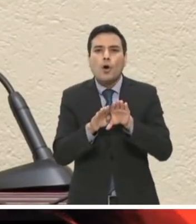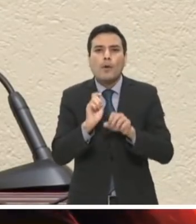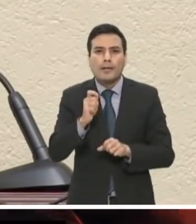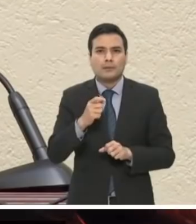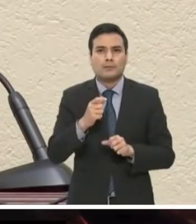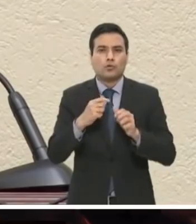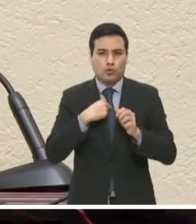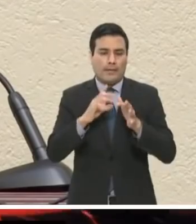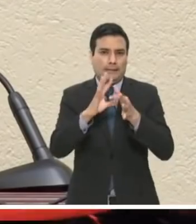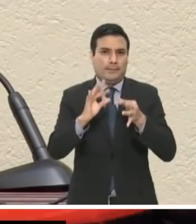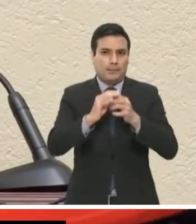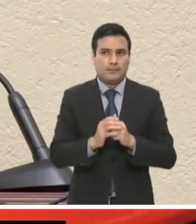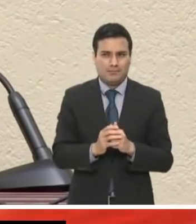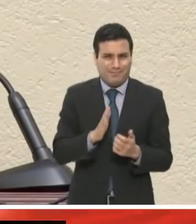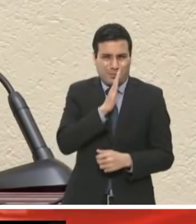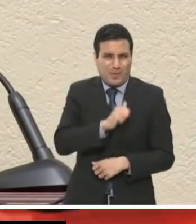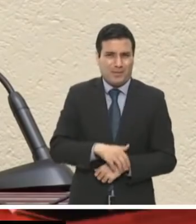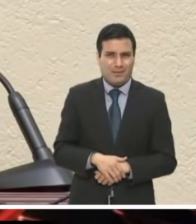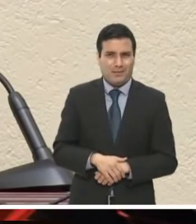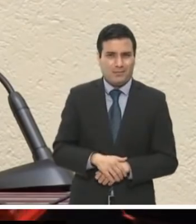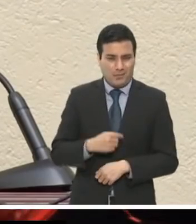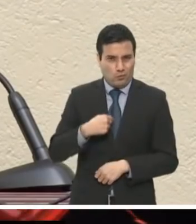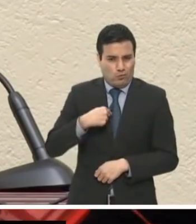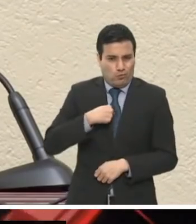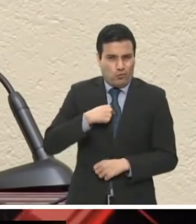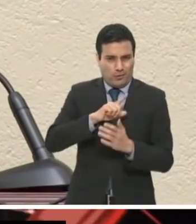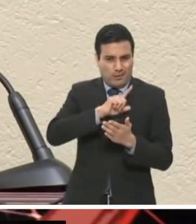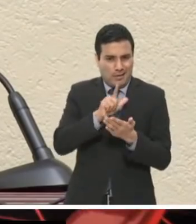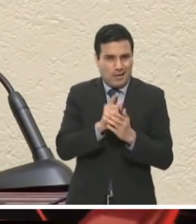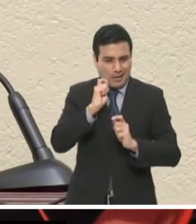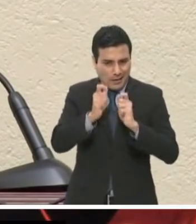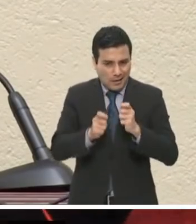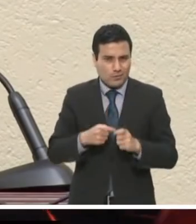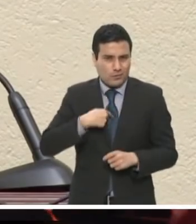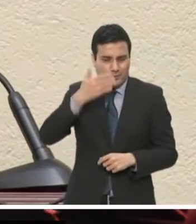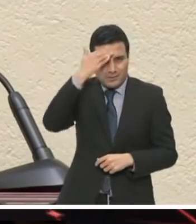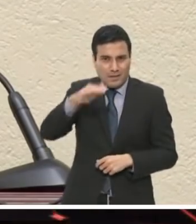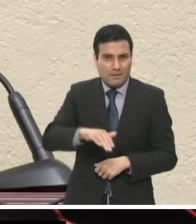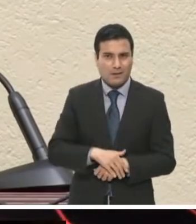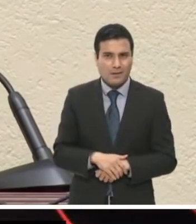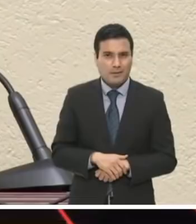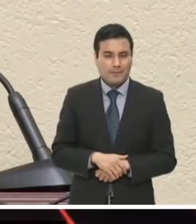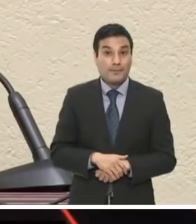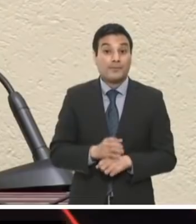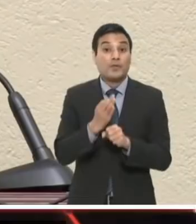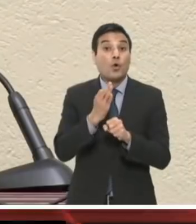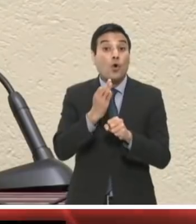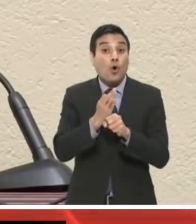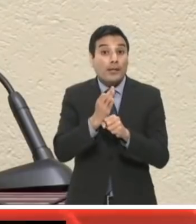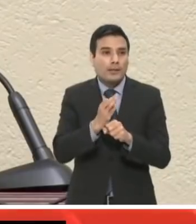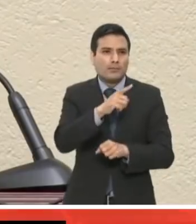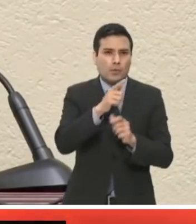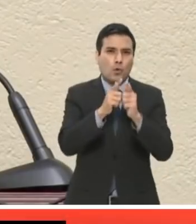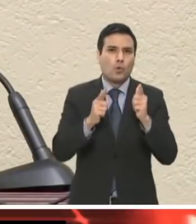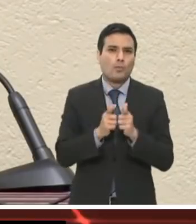están con el pueblo. Y esa es una gran mentira. Vamos a ir al video de esta sesión del INE. ¿Dónde